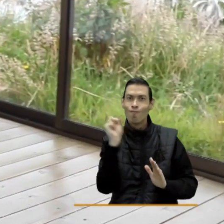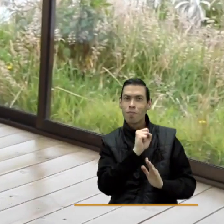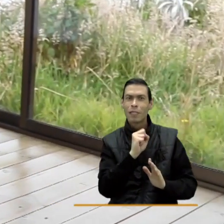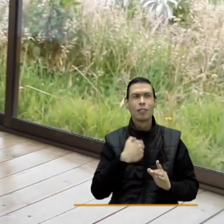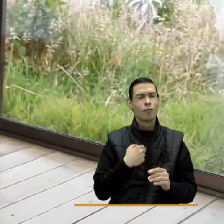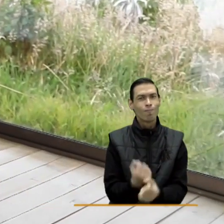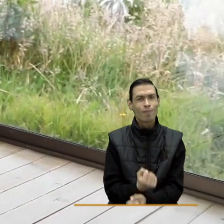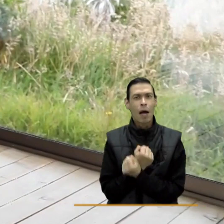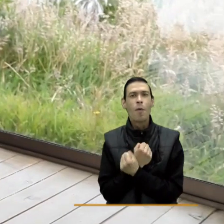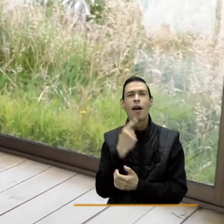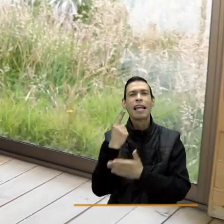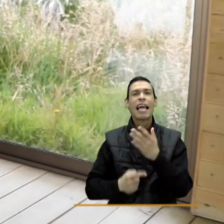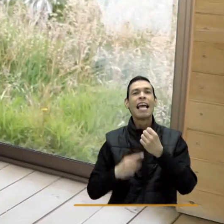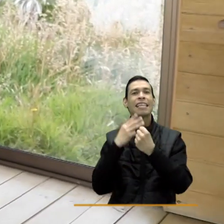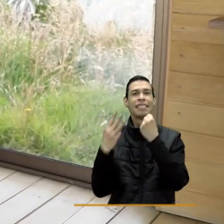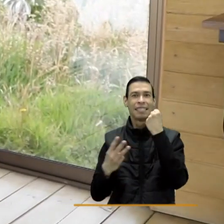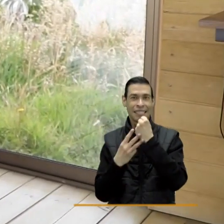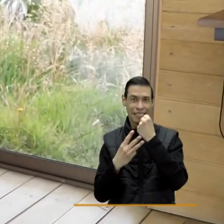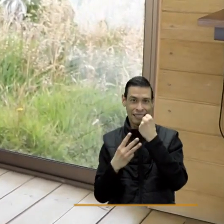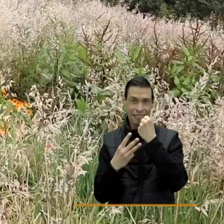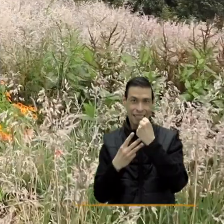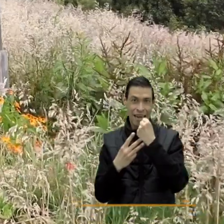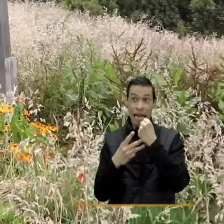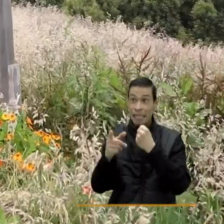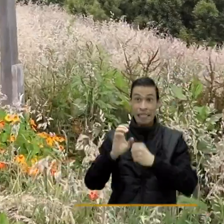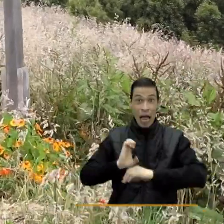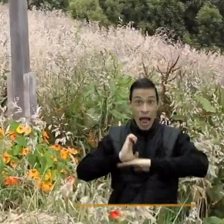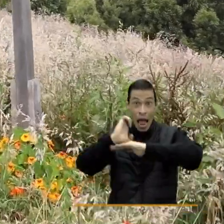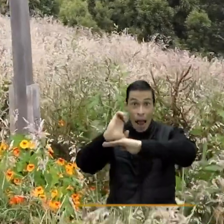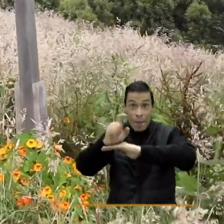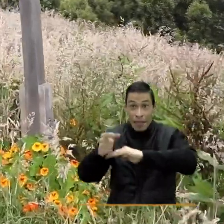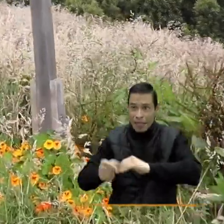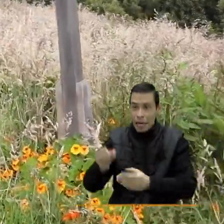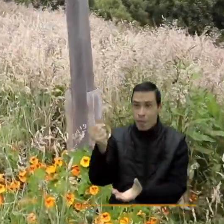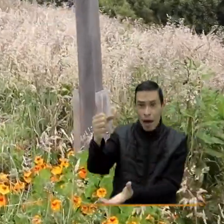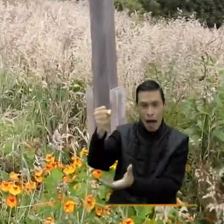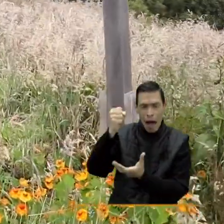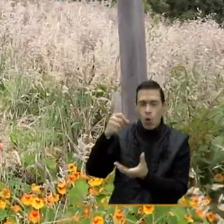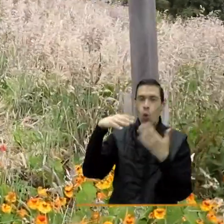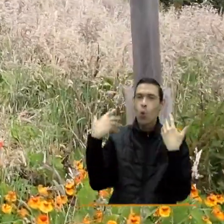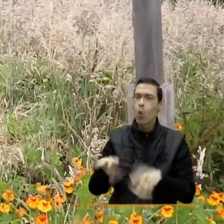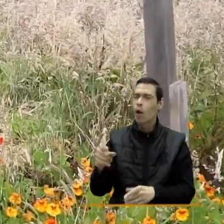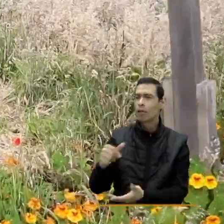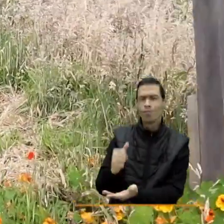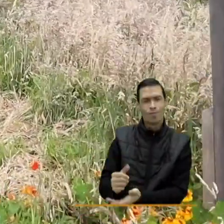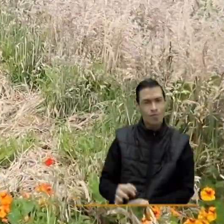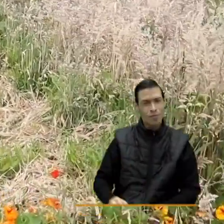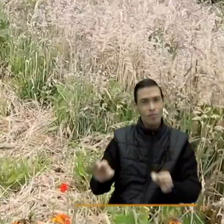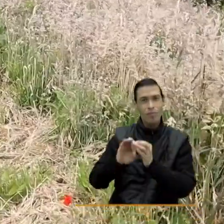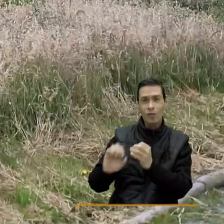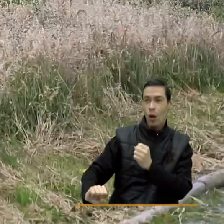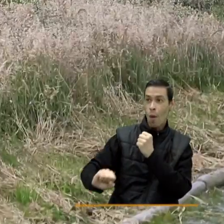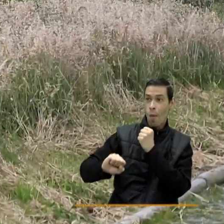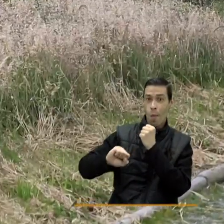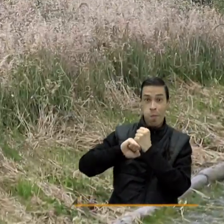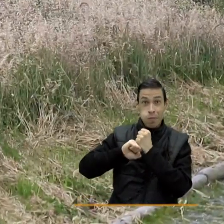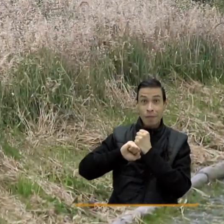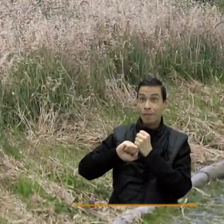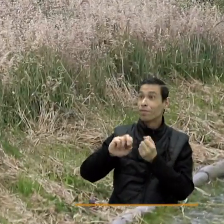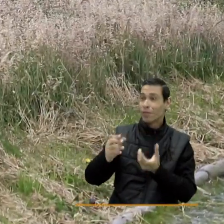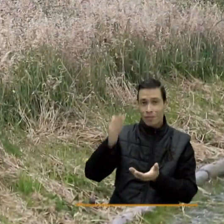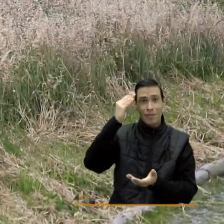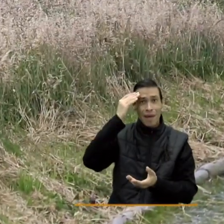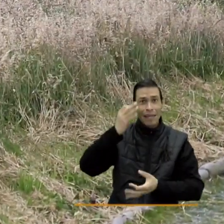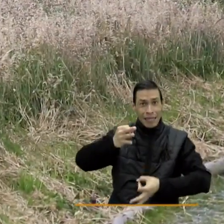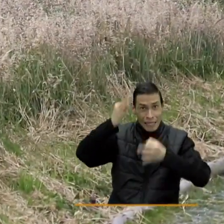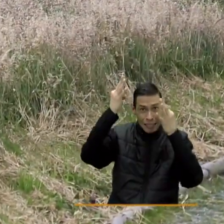enamorado realmente y es del SENA. SENA Fondo Emprender para nosotros es el principal apalancamiento que podamos tener y yo estoy seguro que cuando condonemos el dinero no va a parar